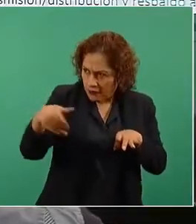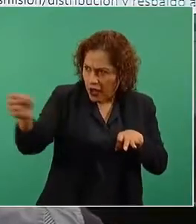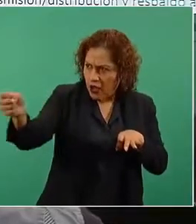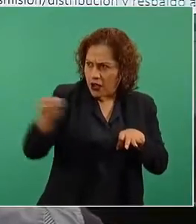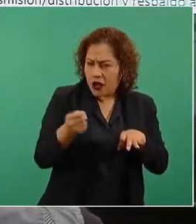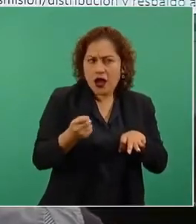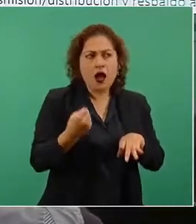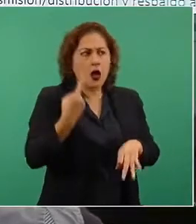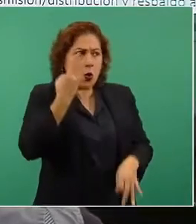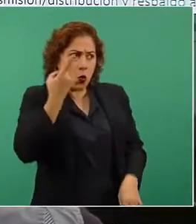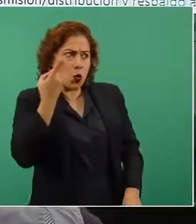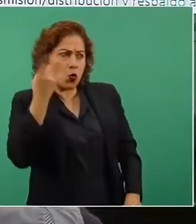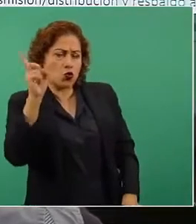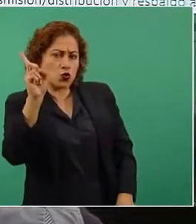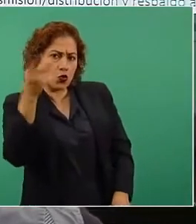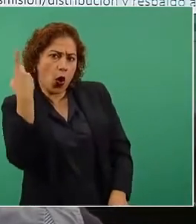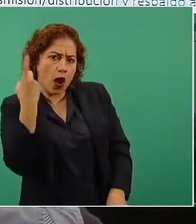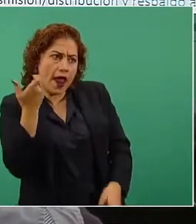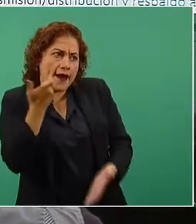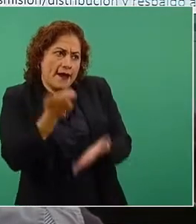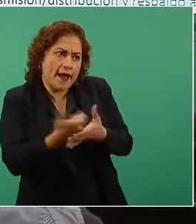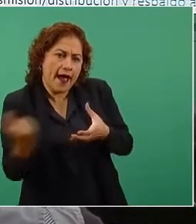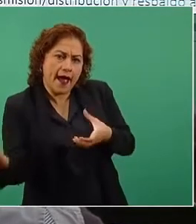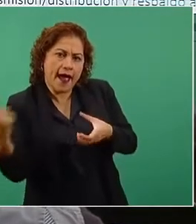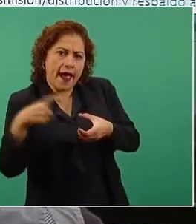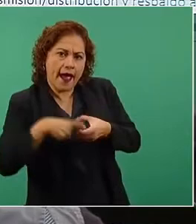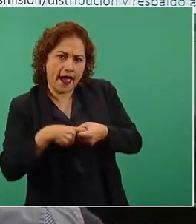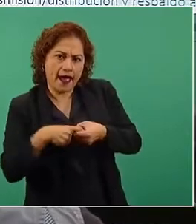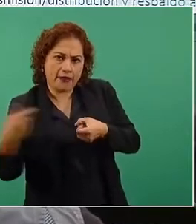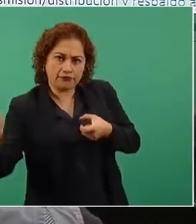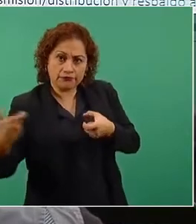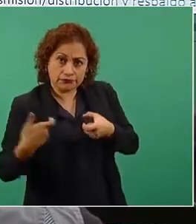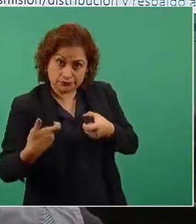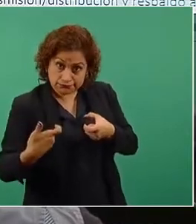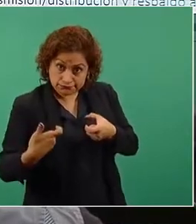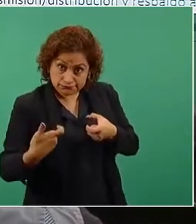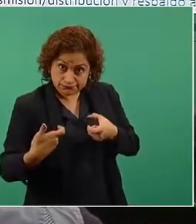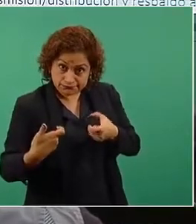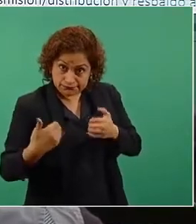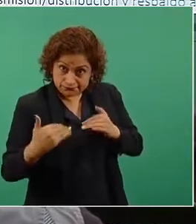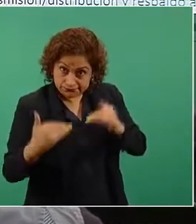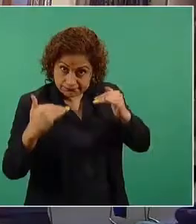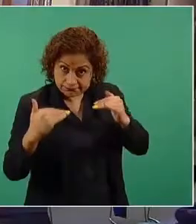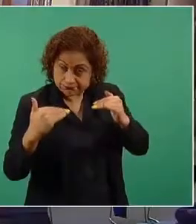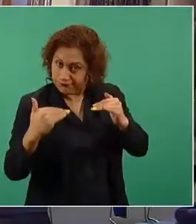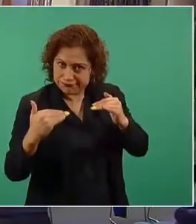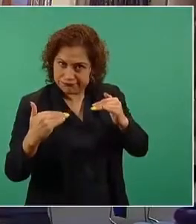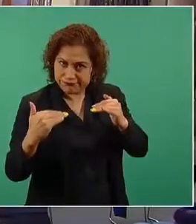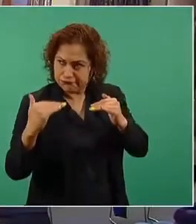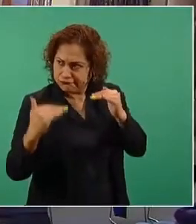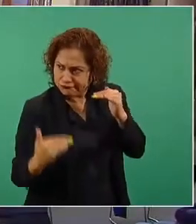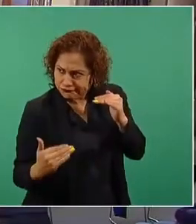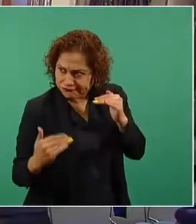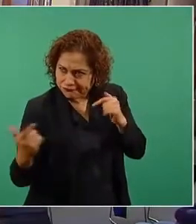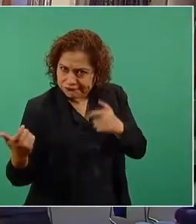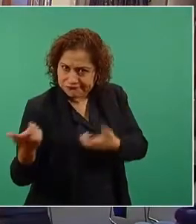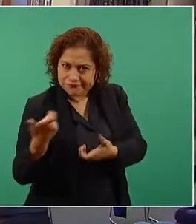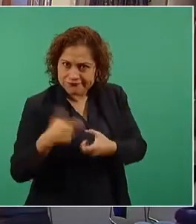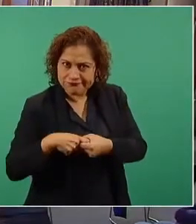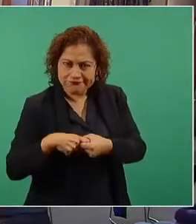con un peso, con cinco dólares. Y tan es una cosa que no es, digamos,